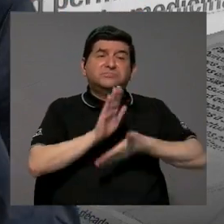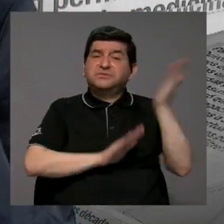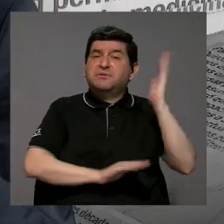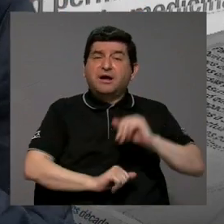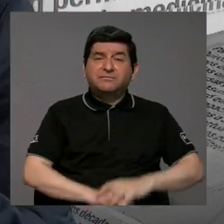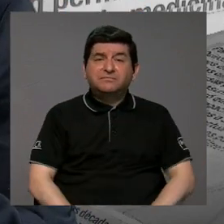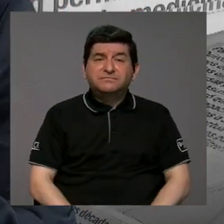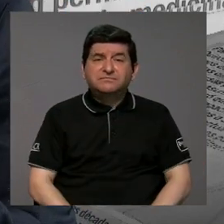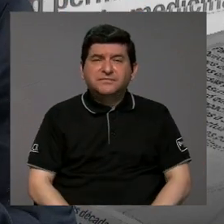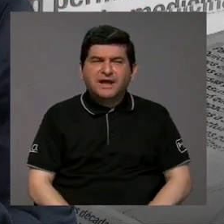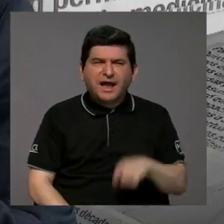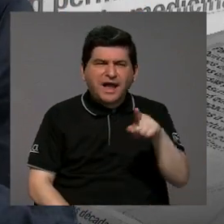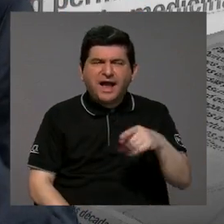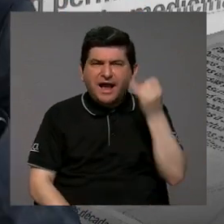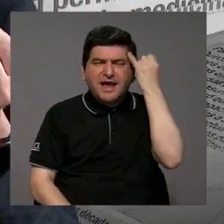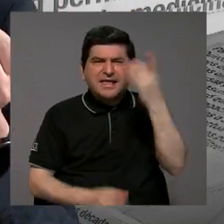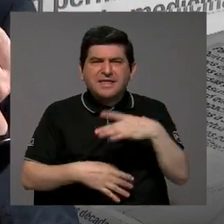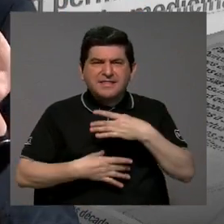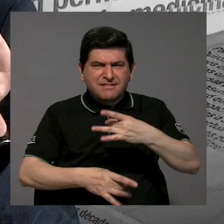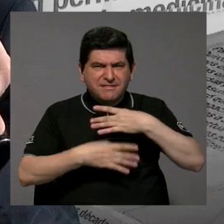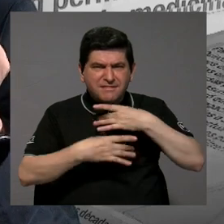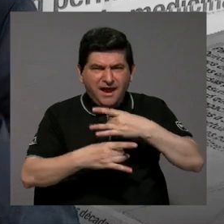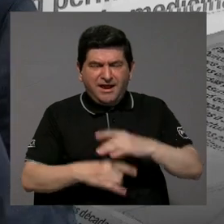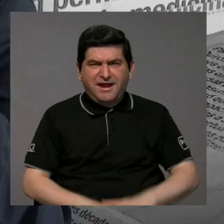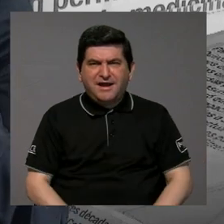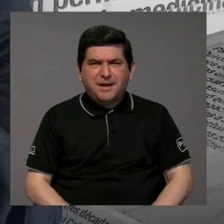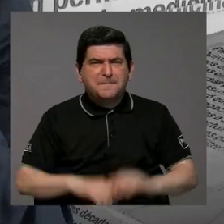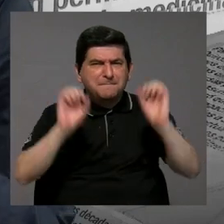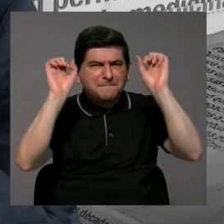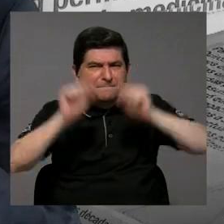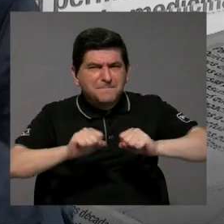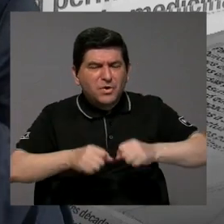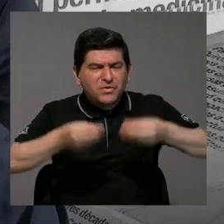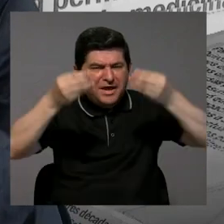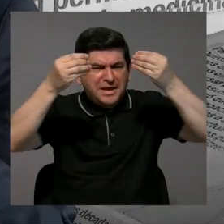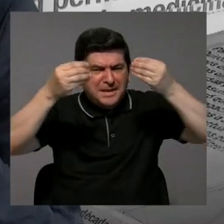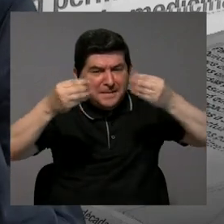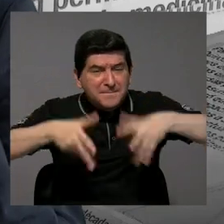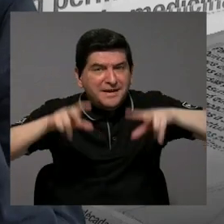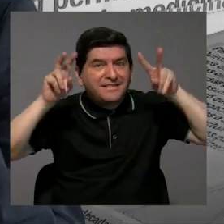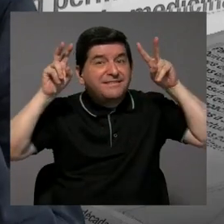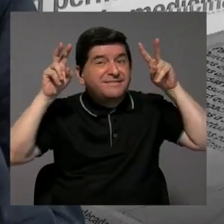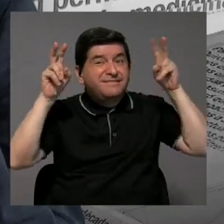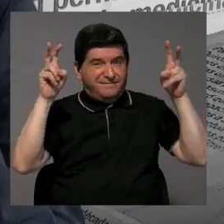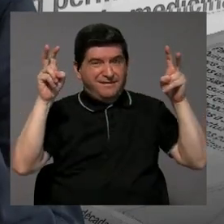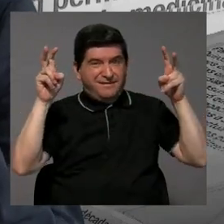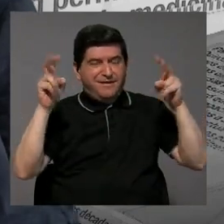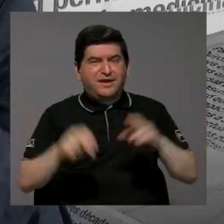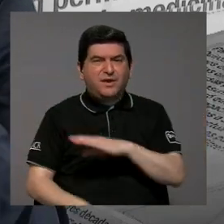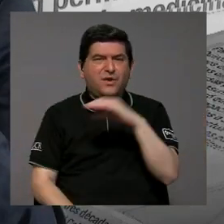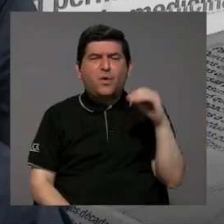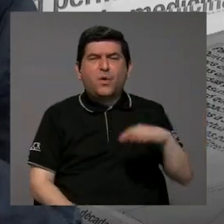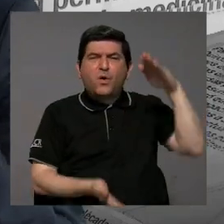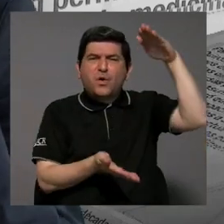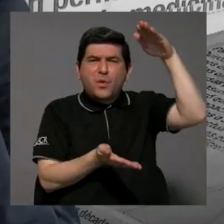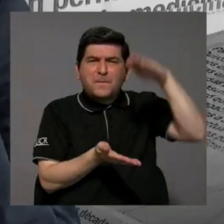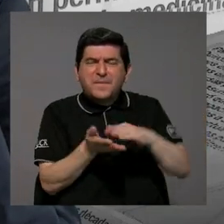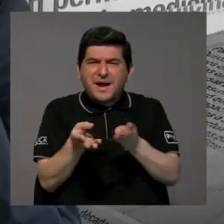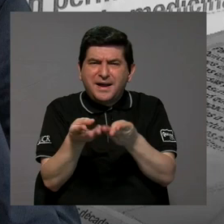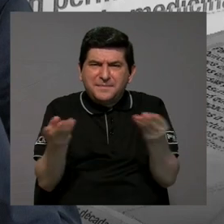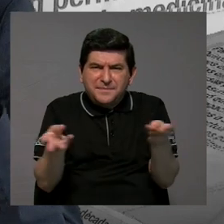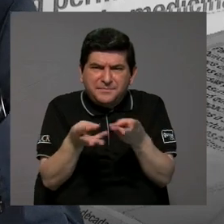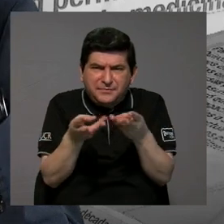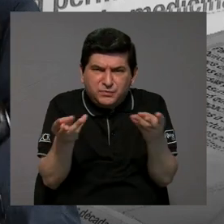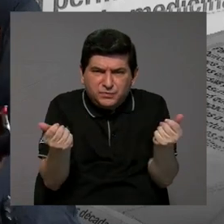Entonces, hay un argumento muy interesante que tiene que ver con cómo se puede desperdiciar, entre comillas, o cómo baja la productividad